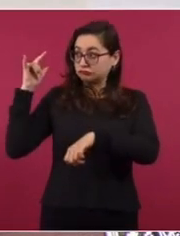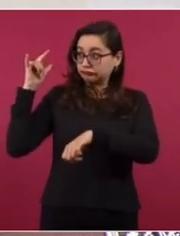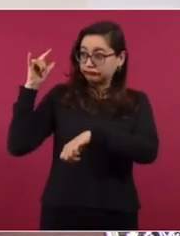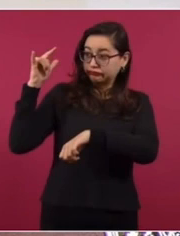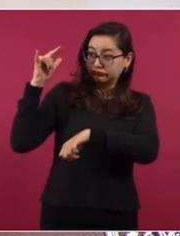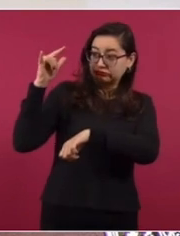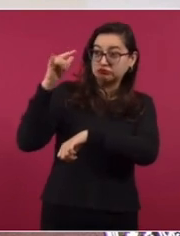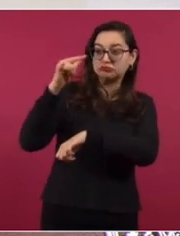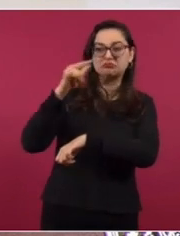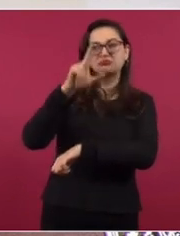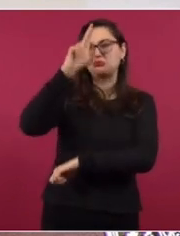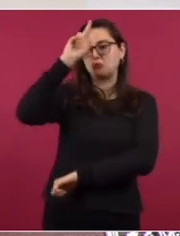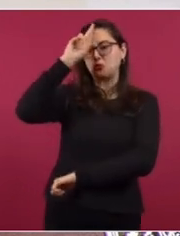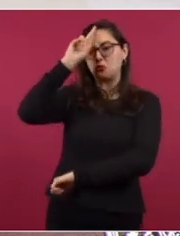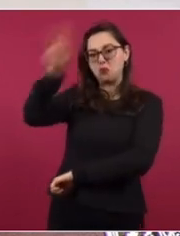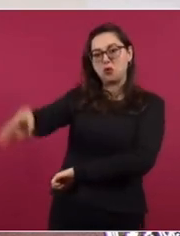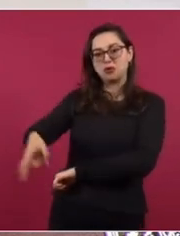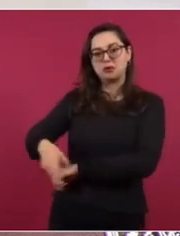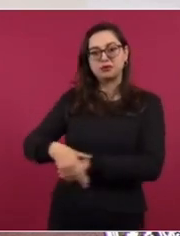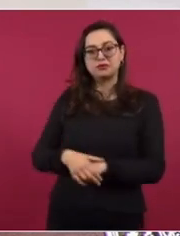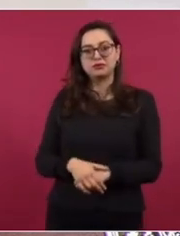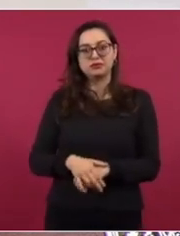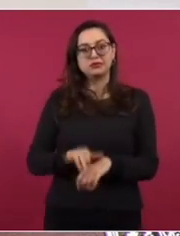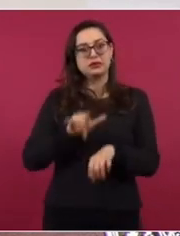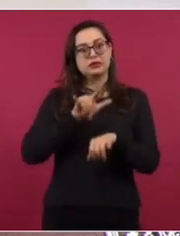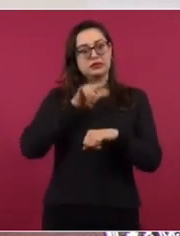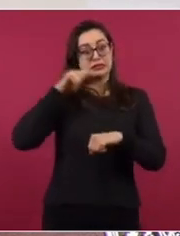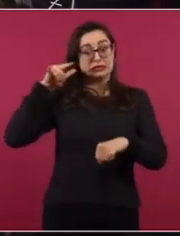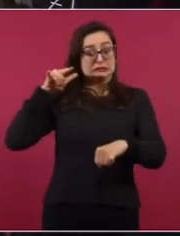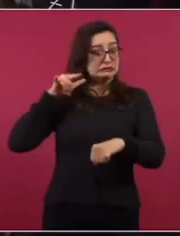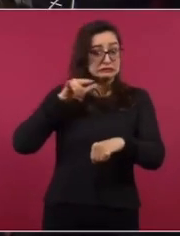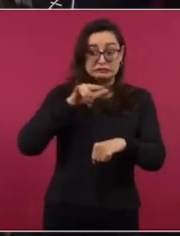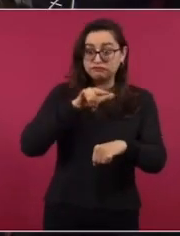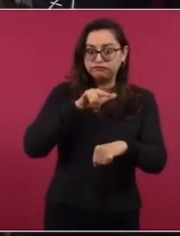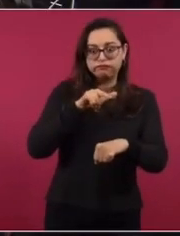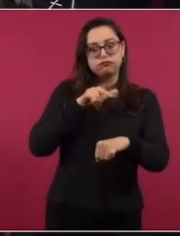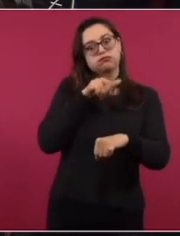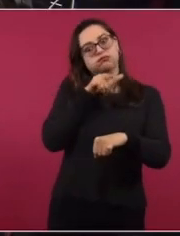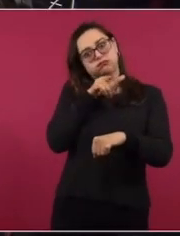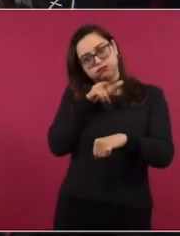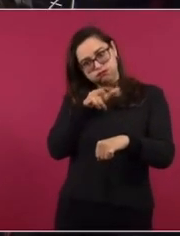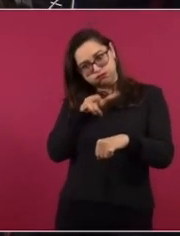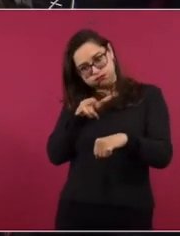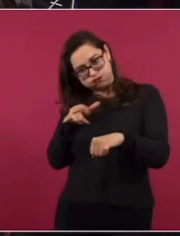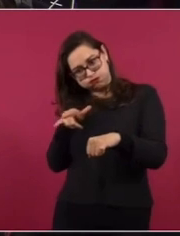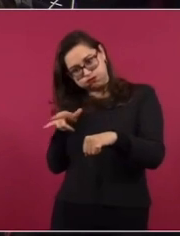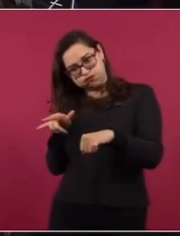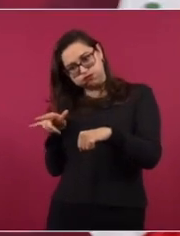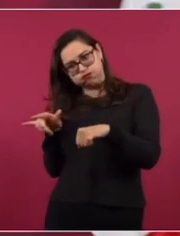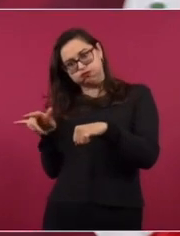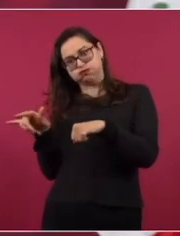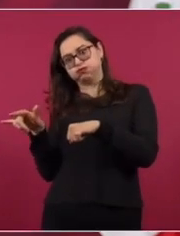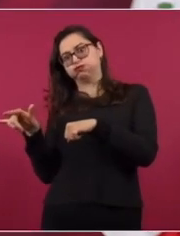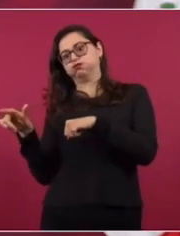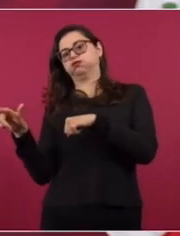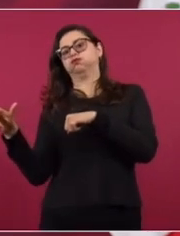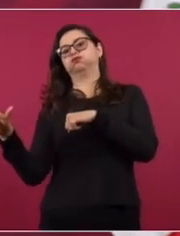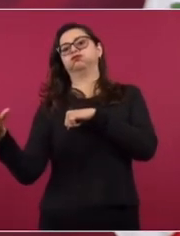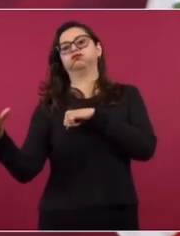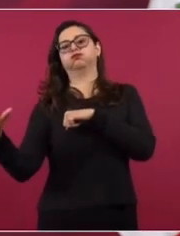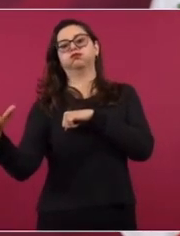Ecuador, tuvieron los pilotos que irse al